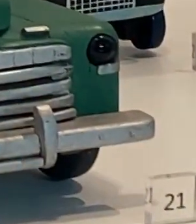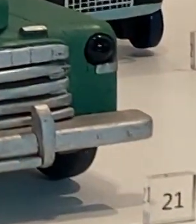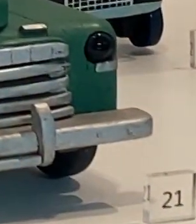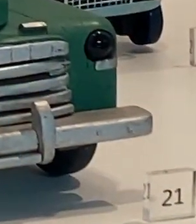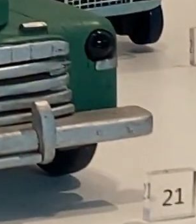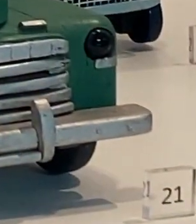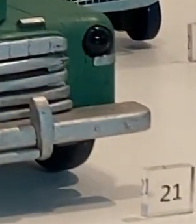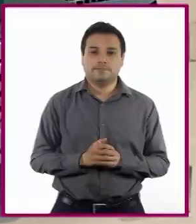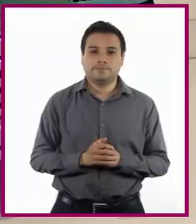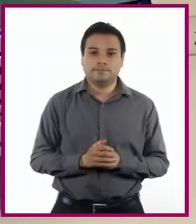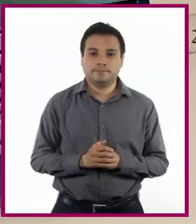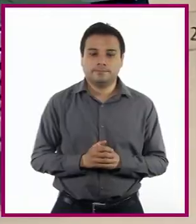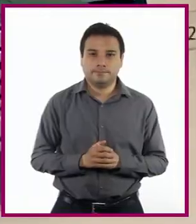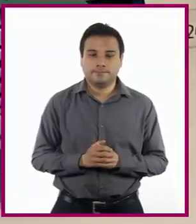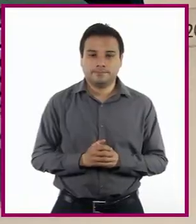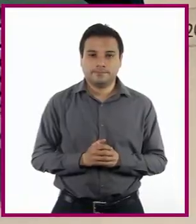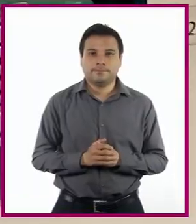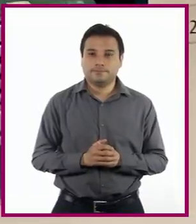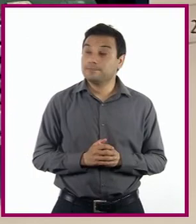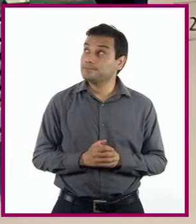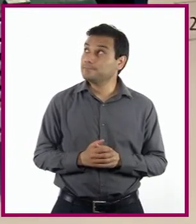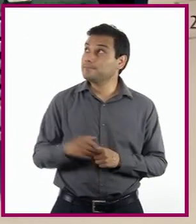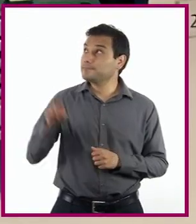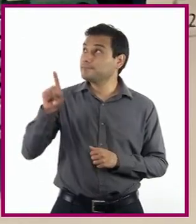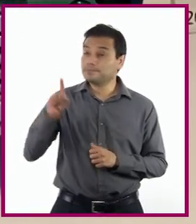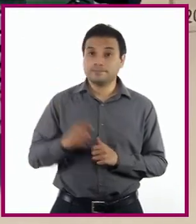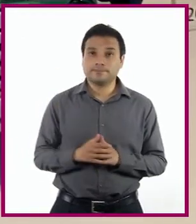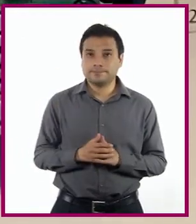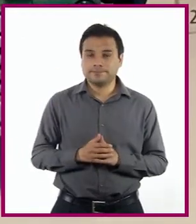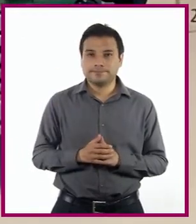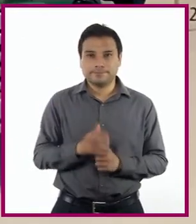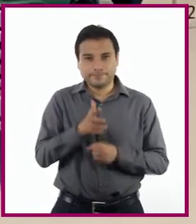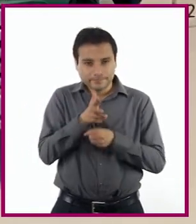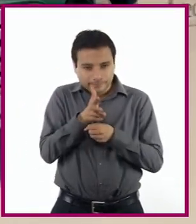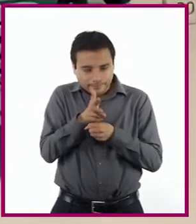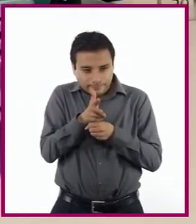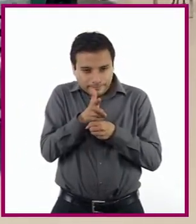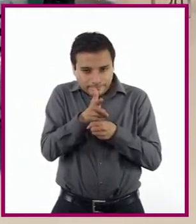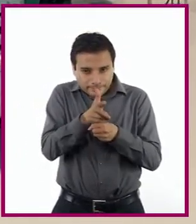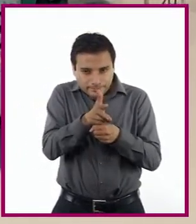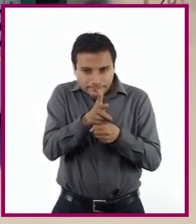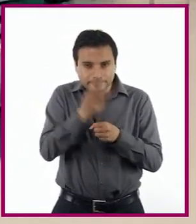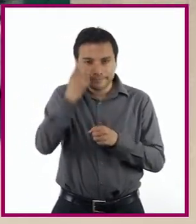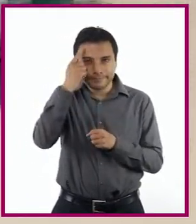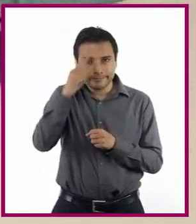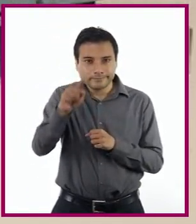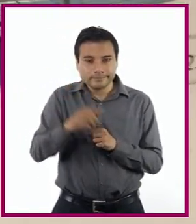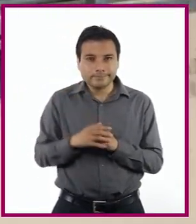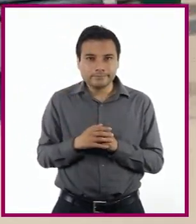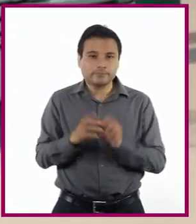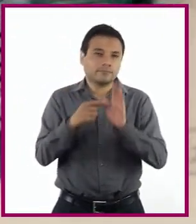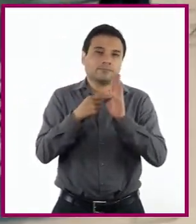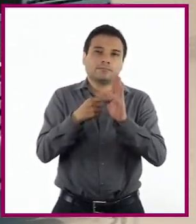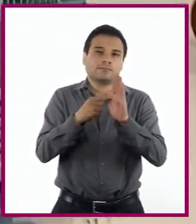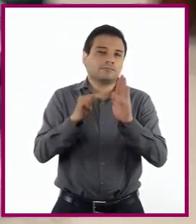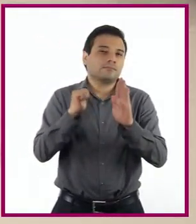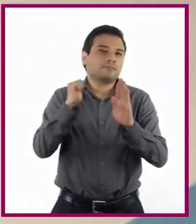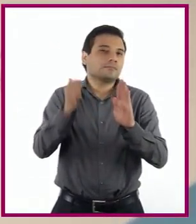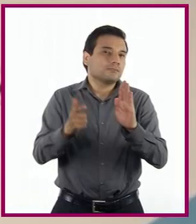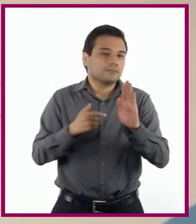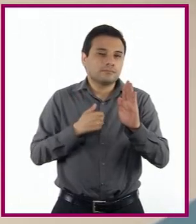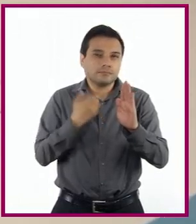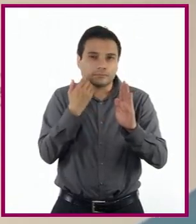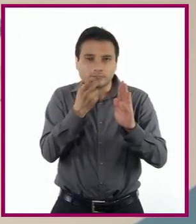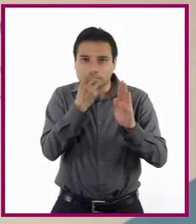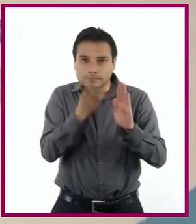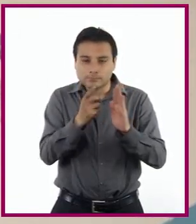Este sería el ejemplo De una toma a detalle Para darle más realce A lo que quieres decir Si yo